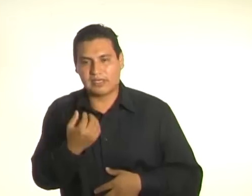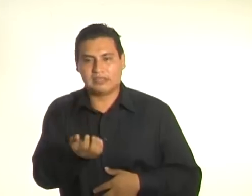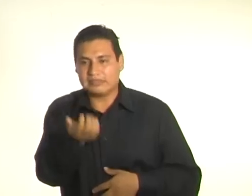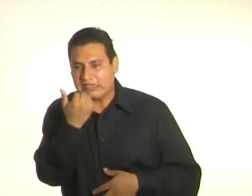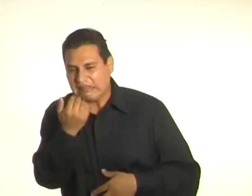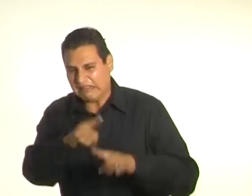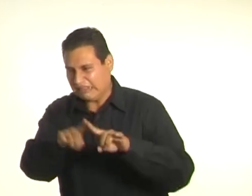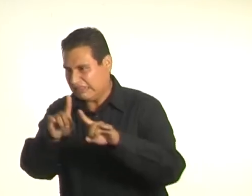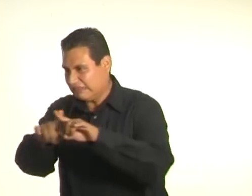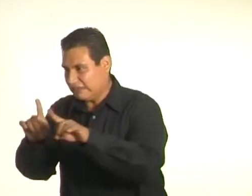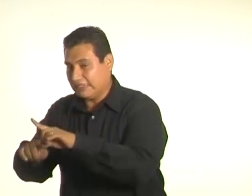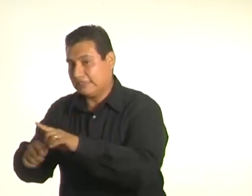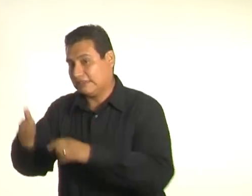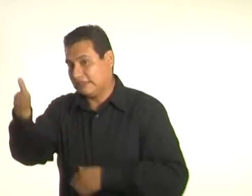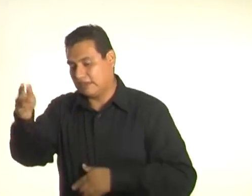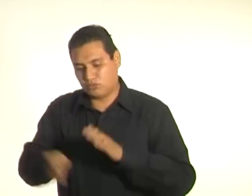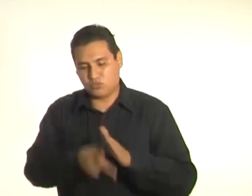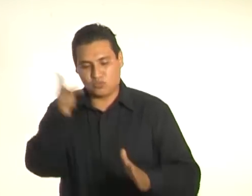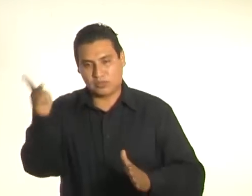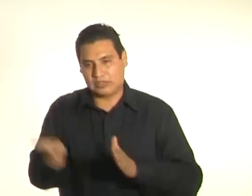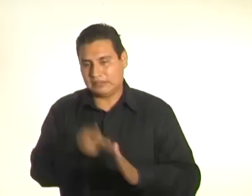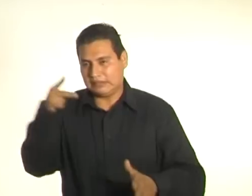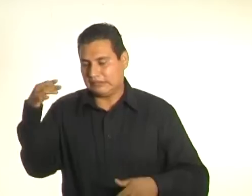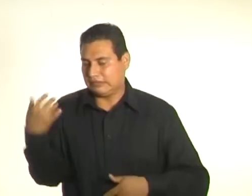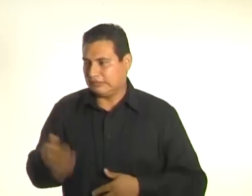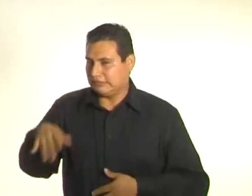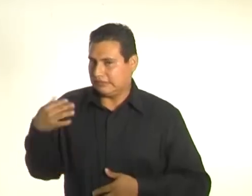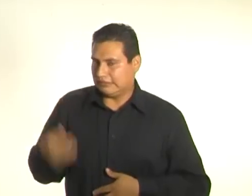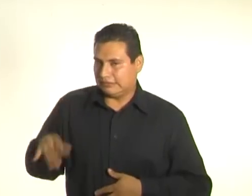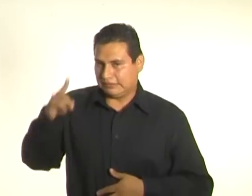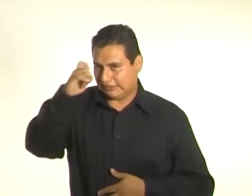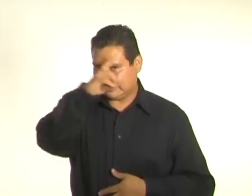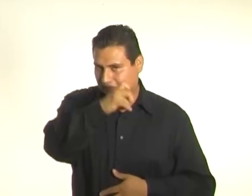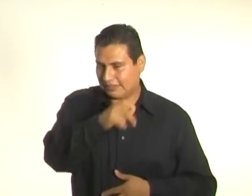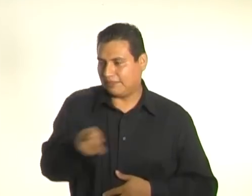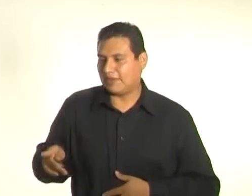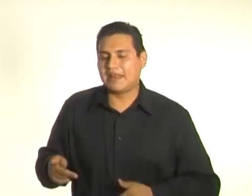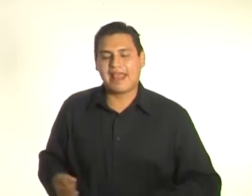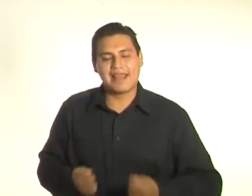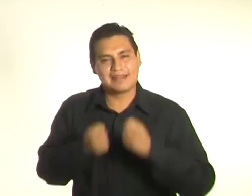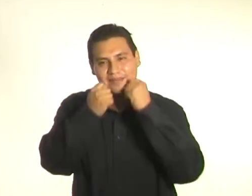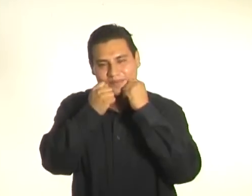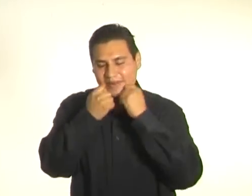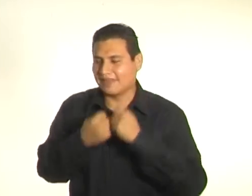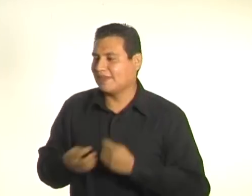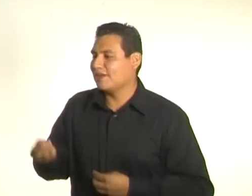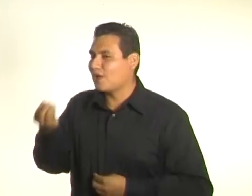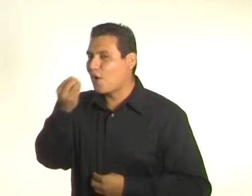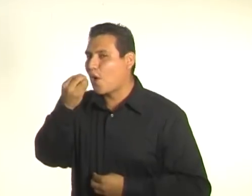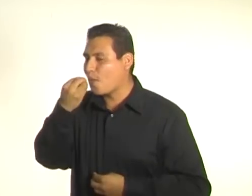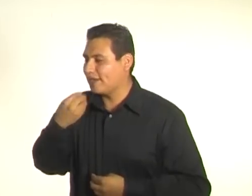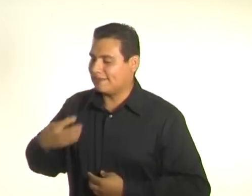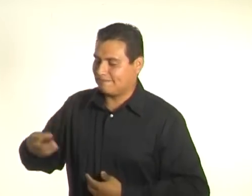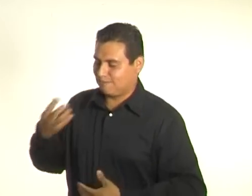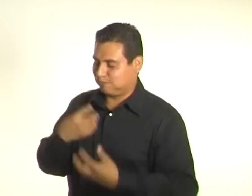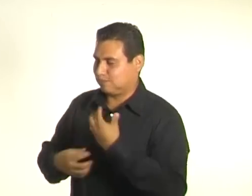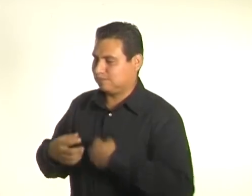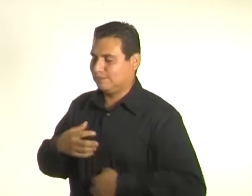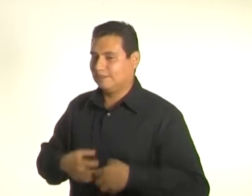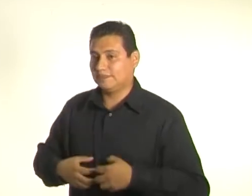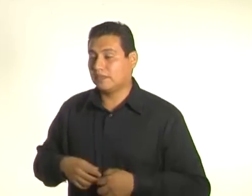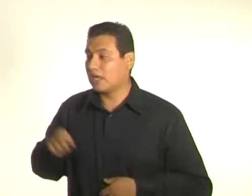cansarse con tal de cenar seis veces. Y además, a Sixto le encantaba que le